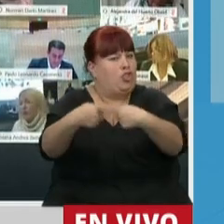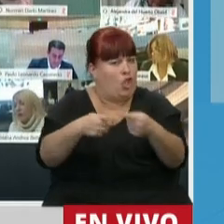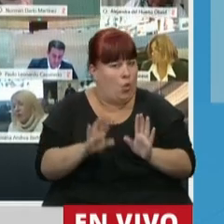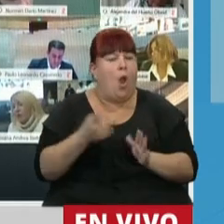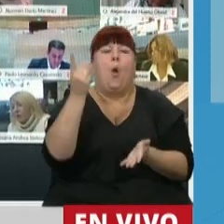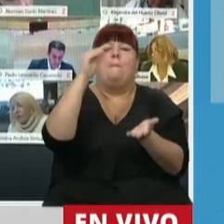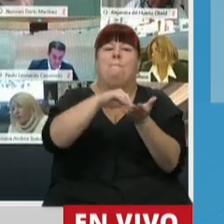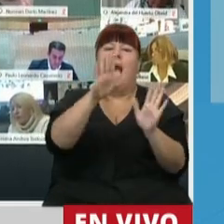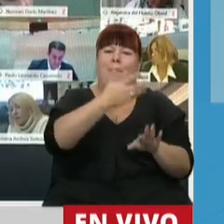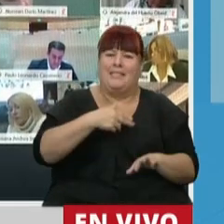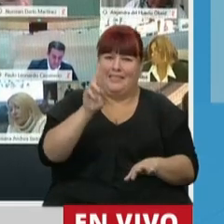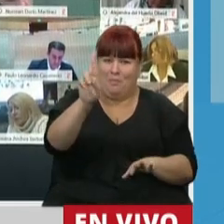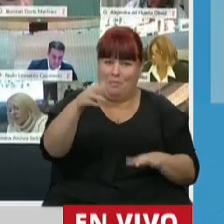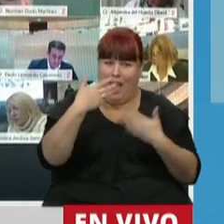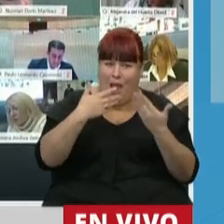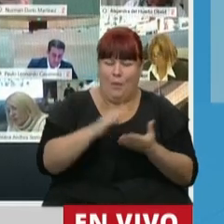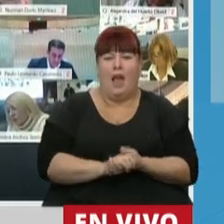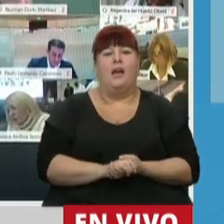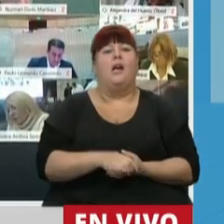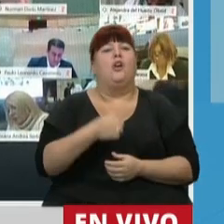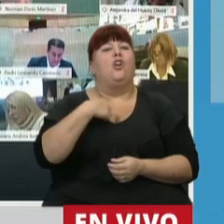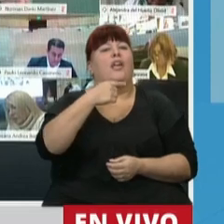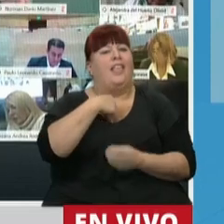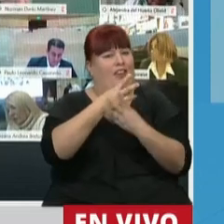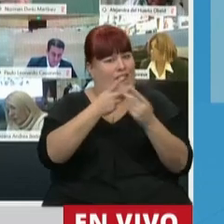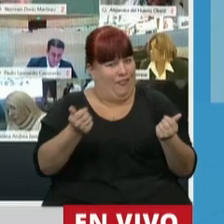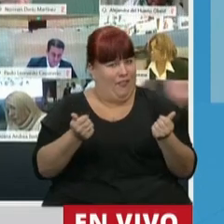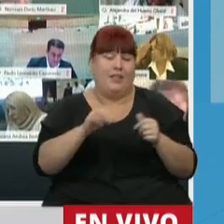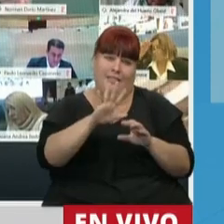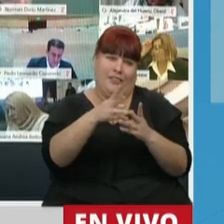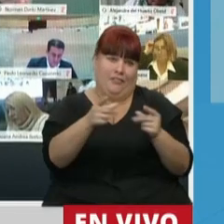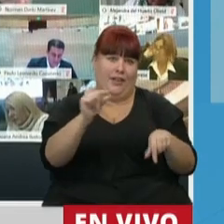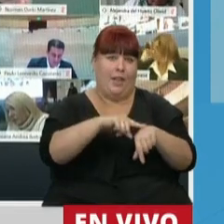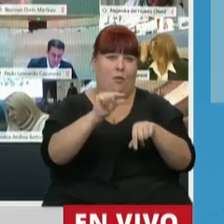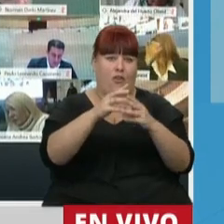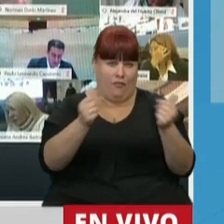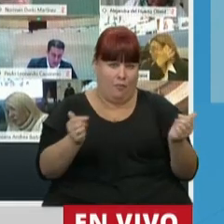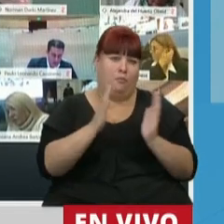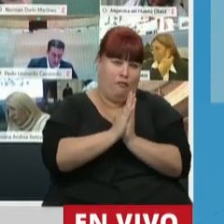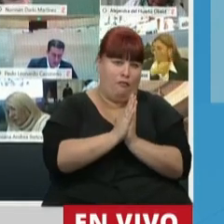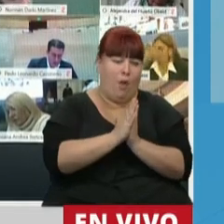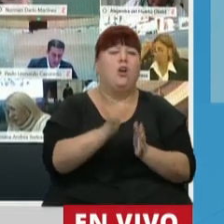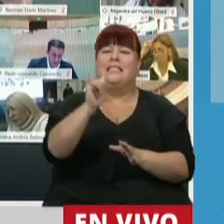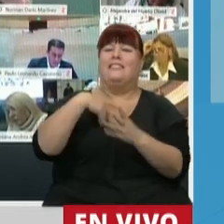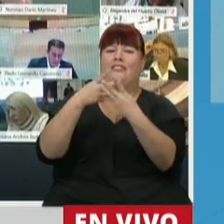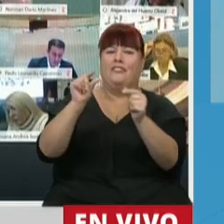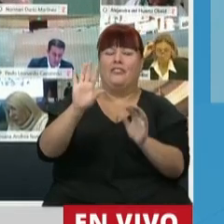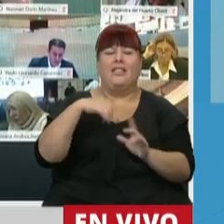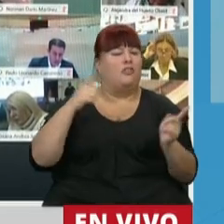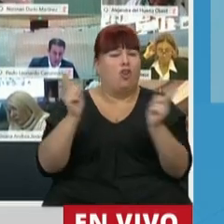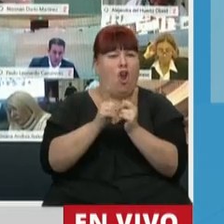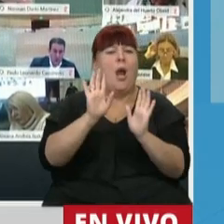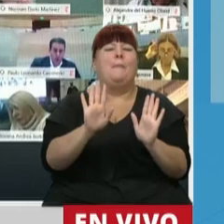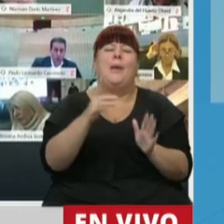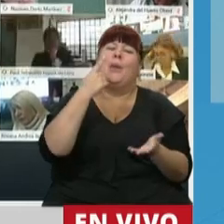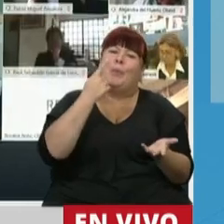cosa más, presidente, si me permite. Quiero terminar... Vaya redondeando, diputada, le pido, por favor. voy a redondear, voy a redondear,